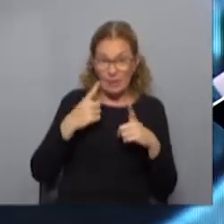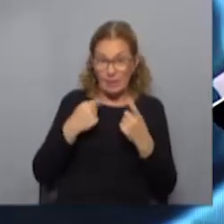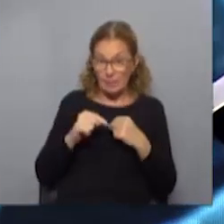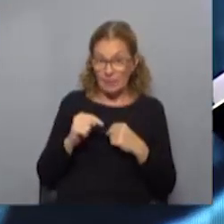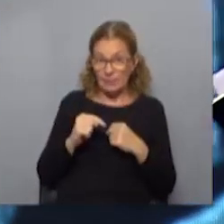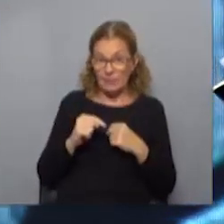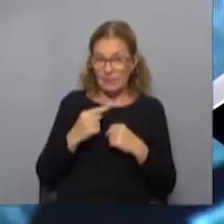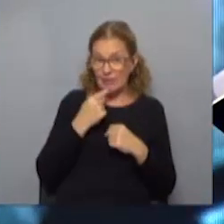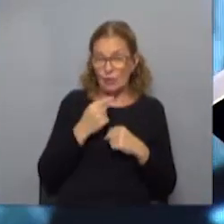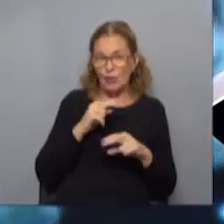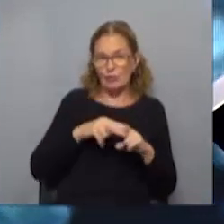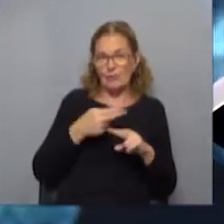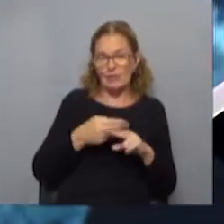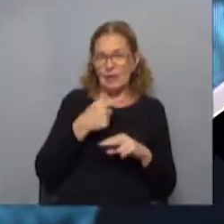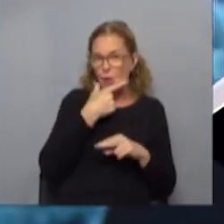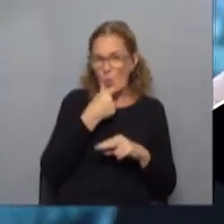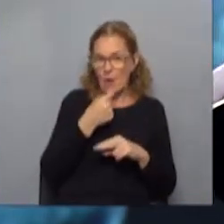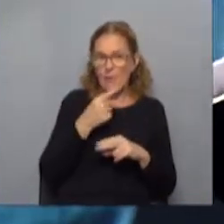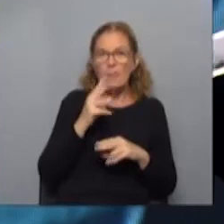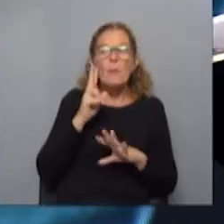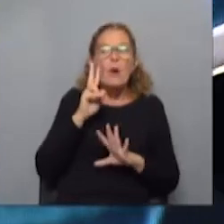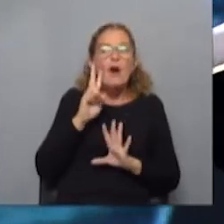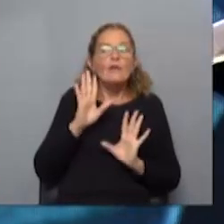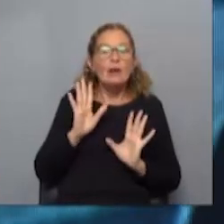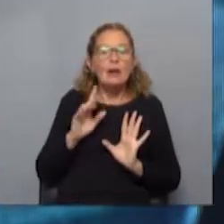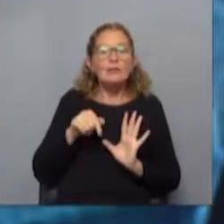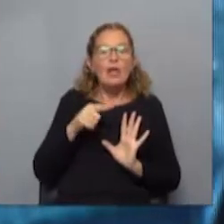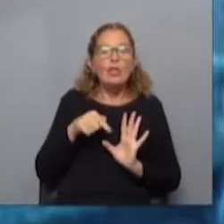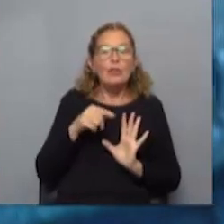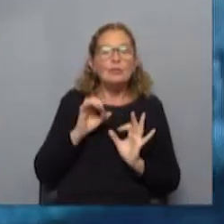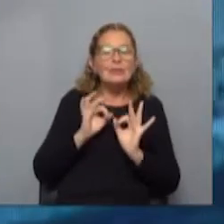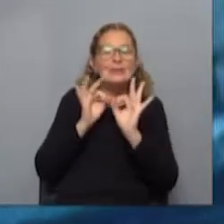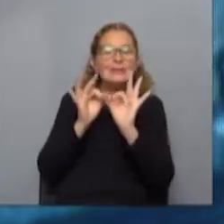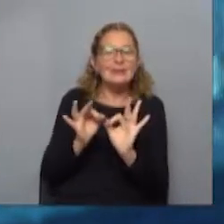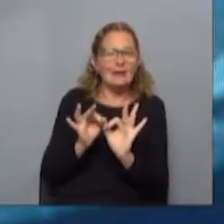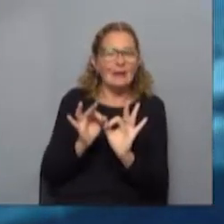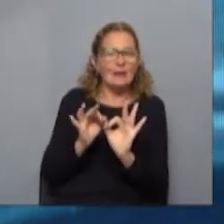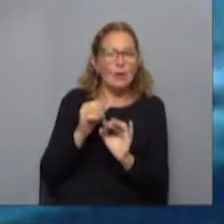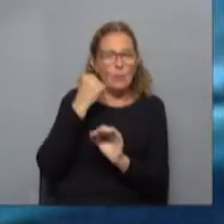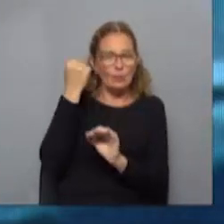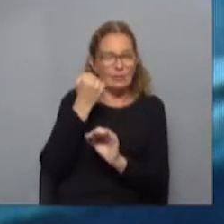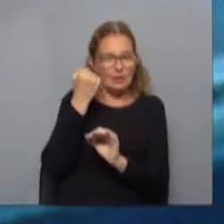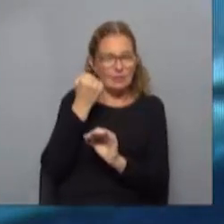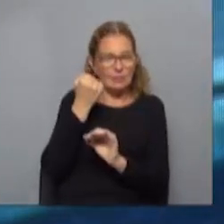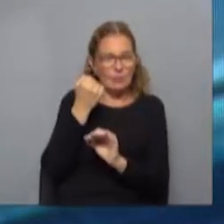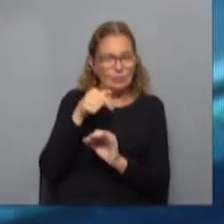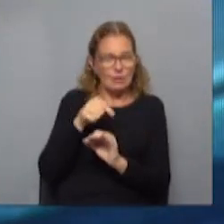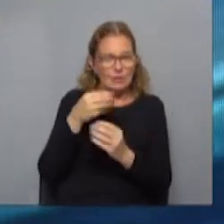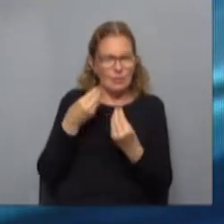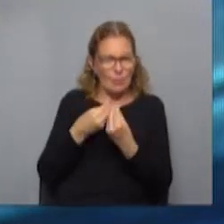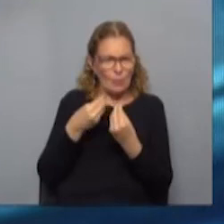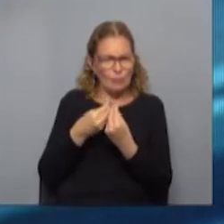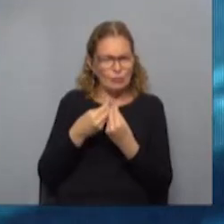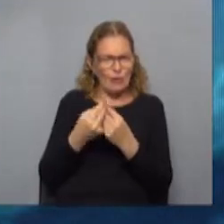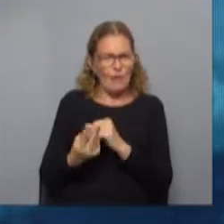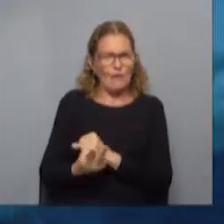repito, a partir del jueves es que vamos a medir hasta dónde llega esa importante llegada. Hemos tenido también el tema